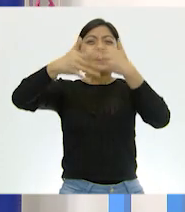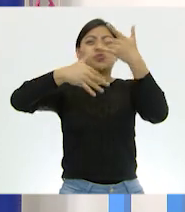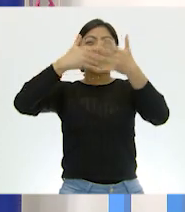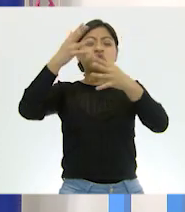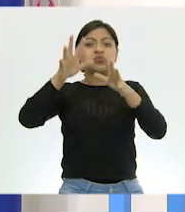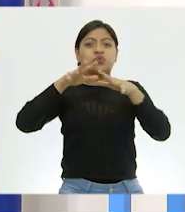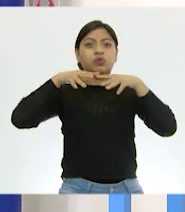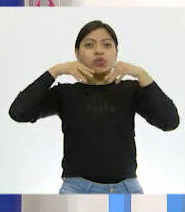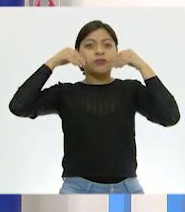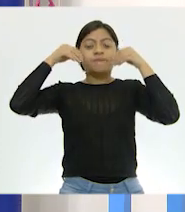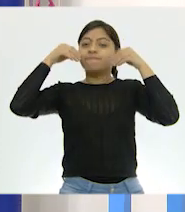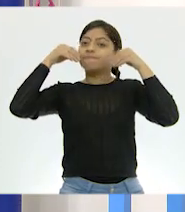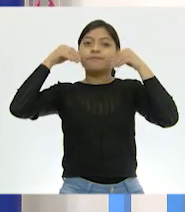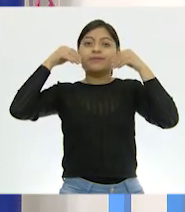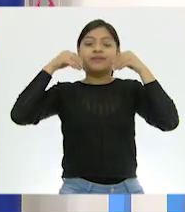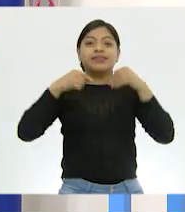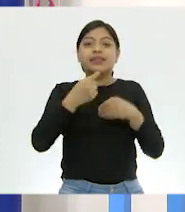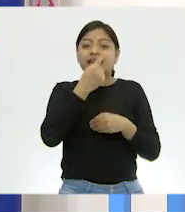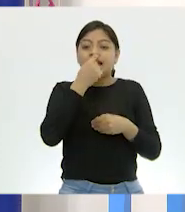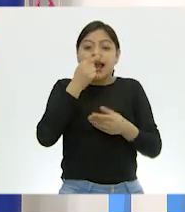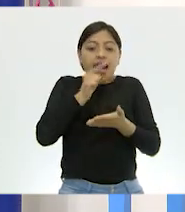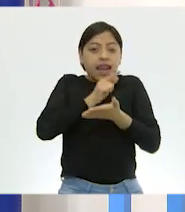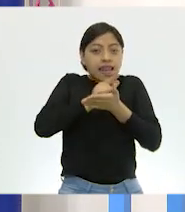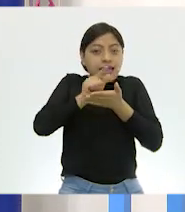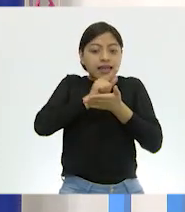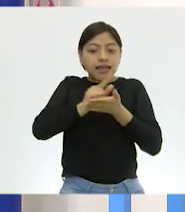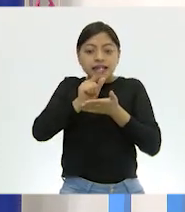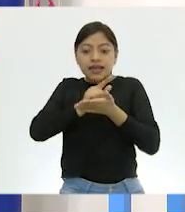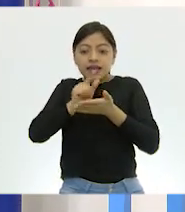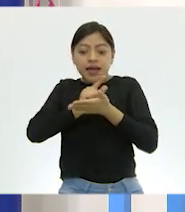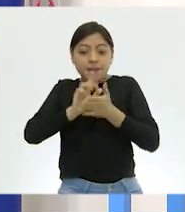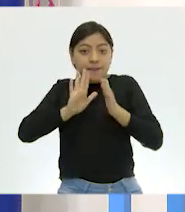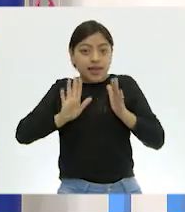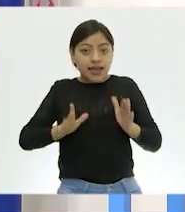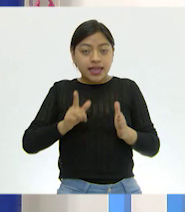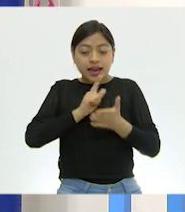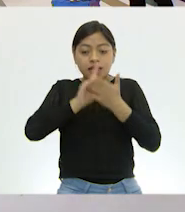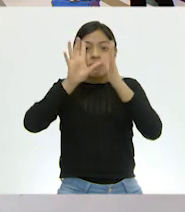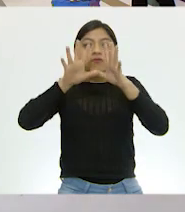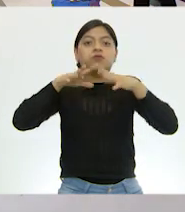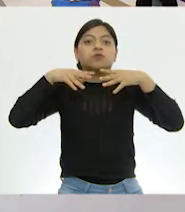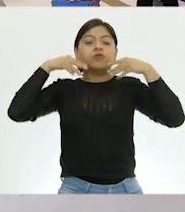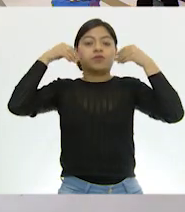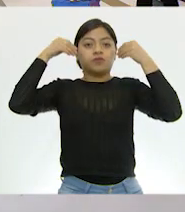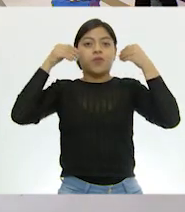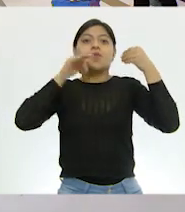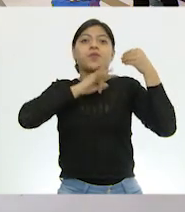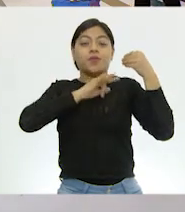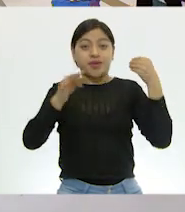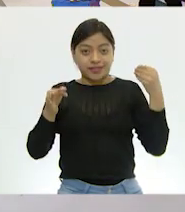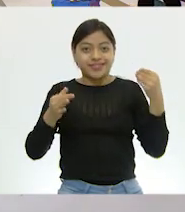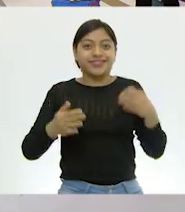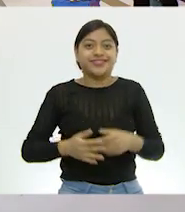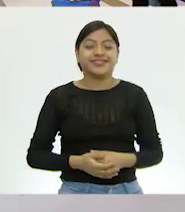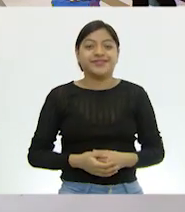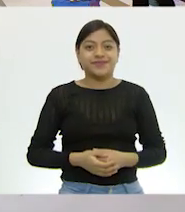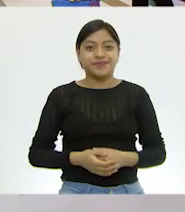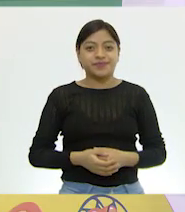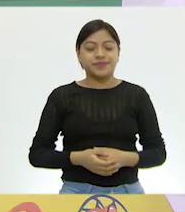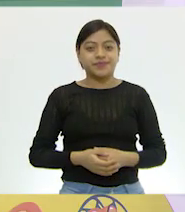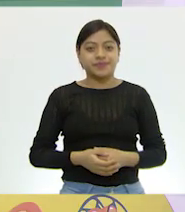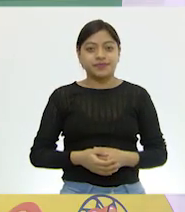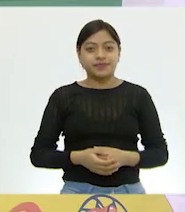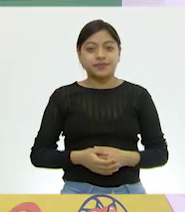nuestro cuerpo, principalmente al resto de nuestro sistema respiratorio. Respiratorio. ¡Oh! ¿Qué tal? Muy bien. Muy bien.